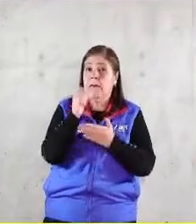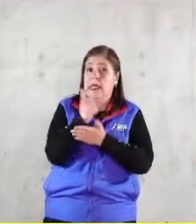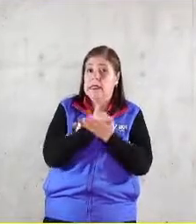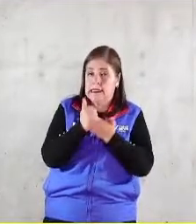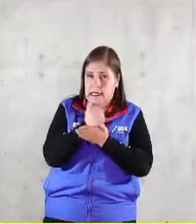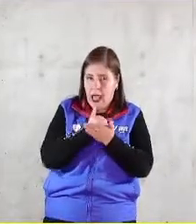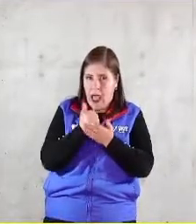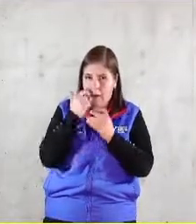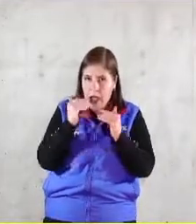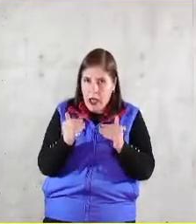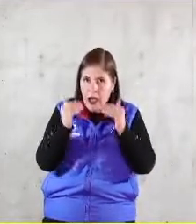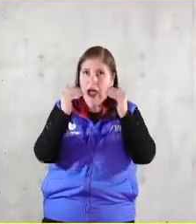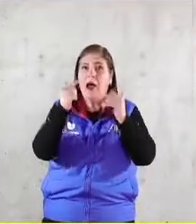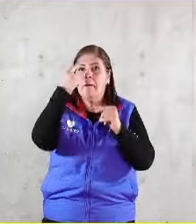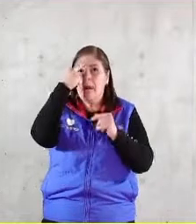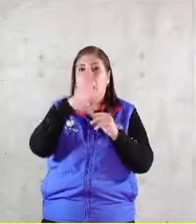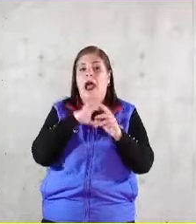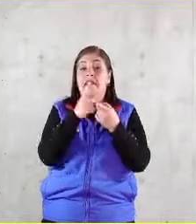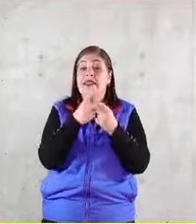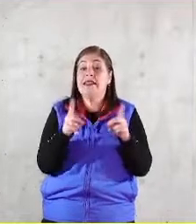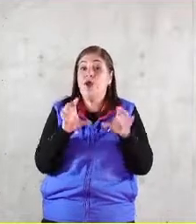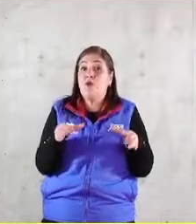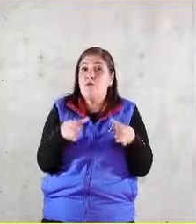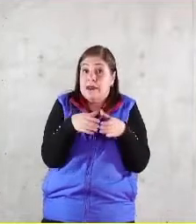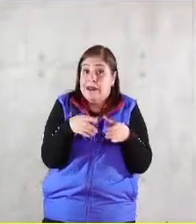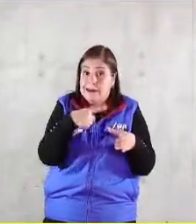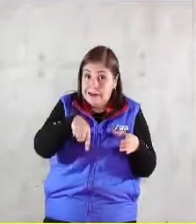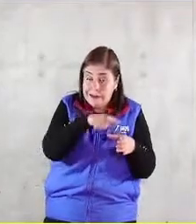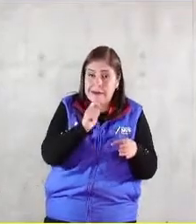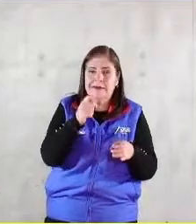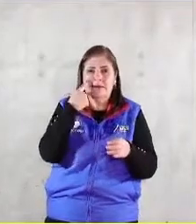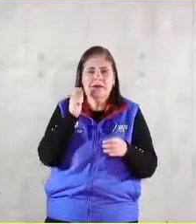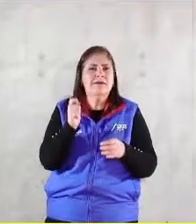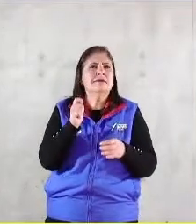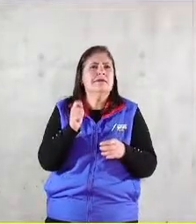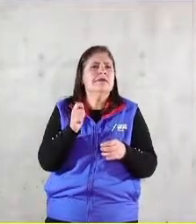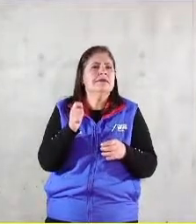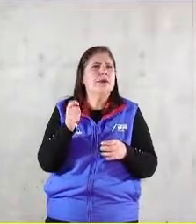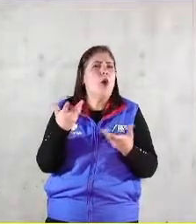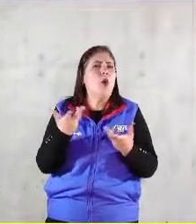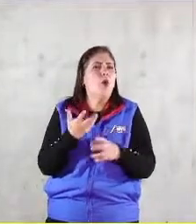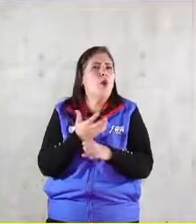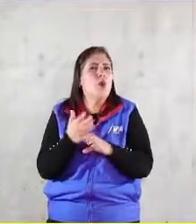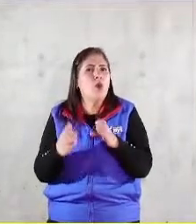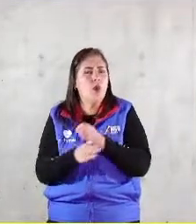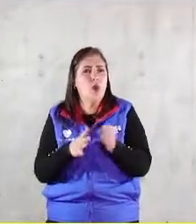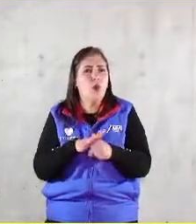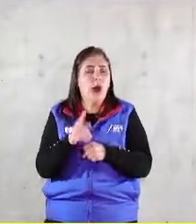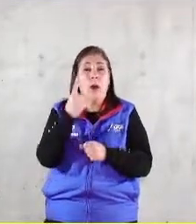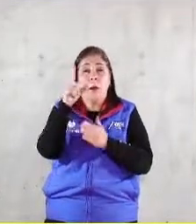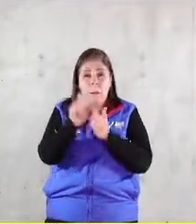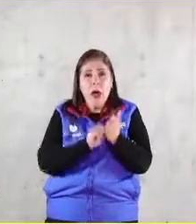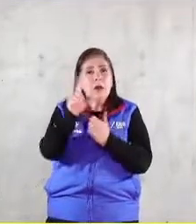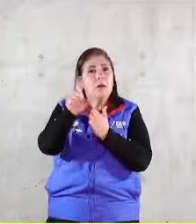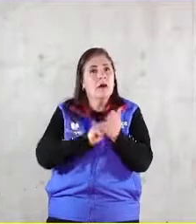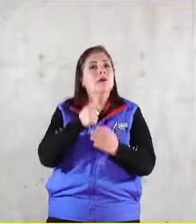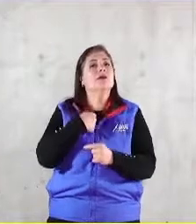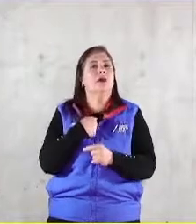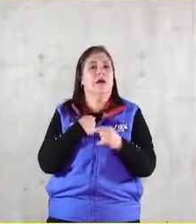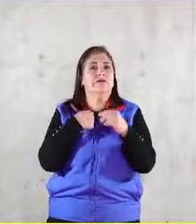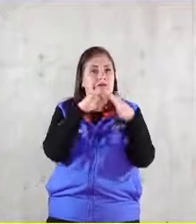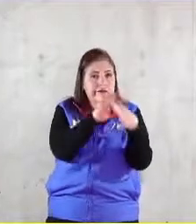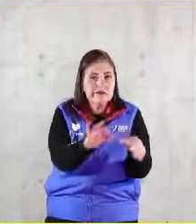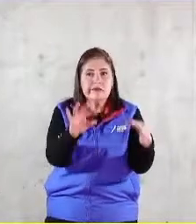el desarrollo comunitario la acción específica que he hecho a andar es que una vez al mes yo le